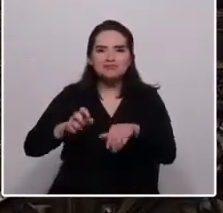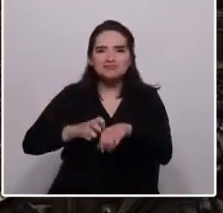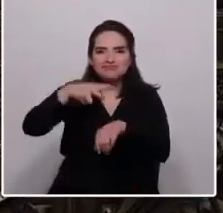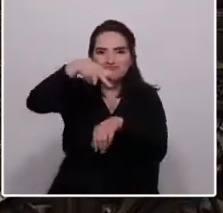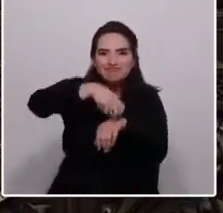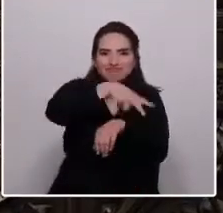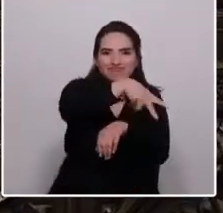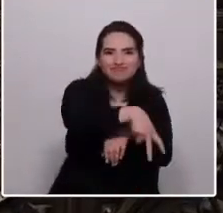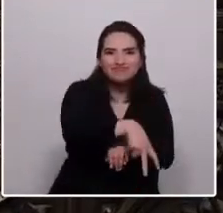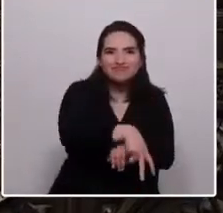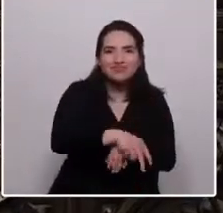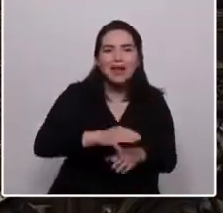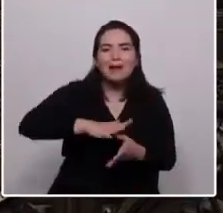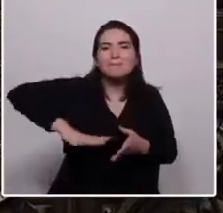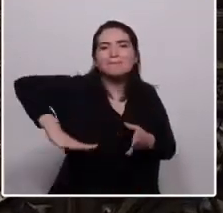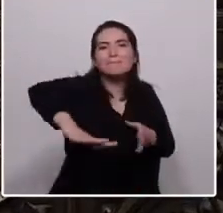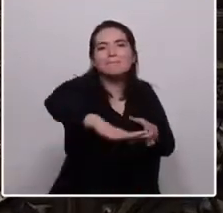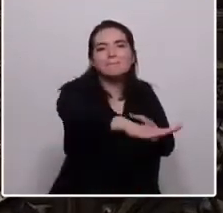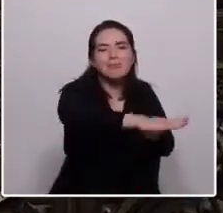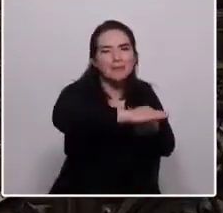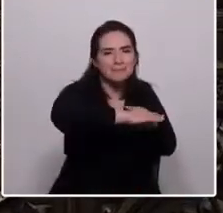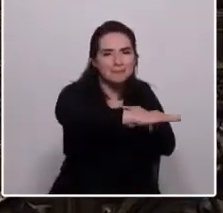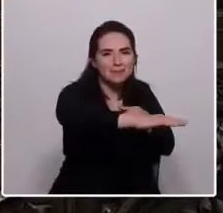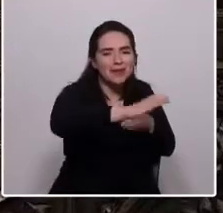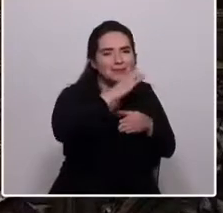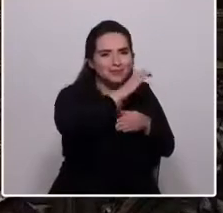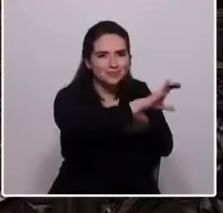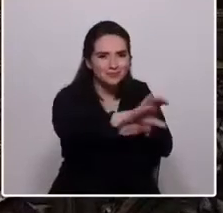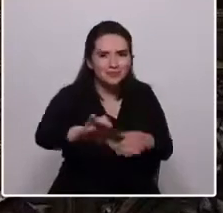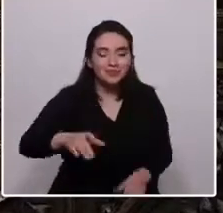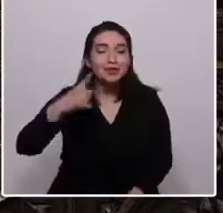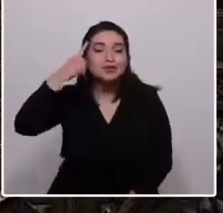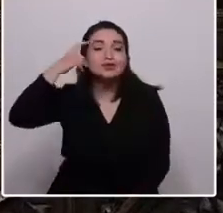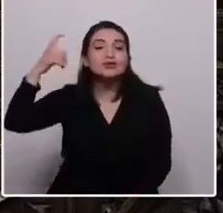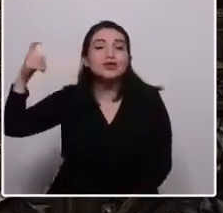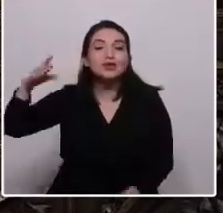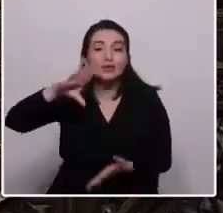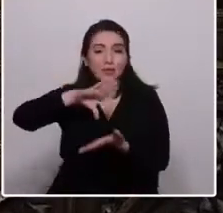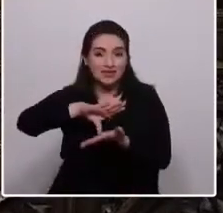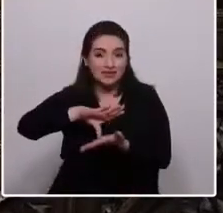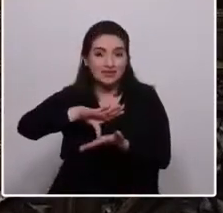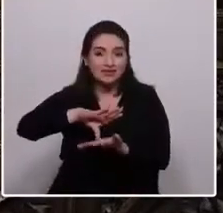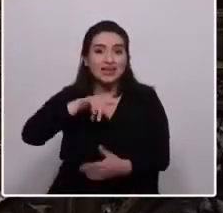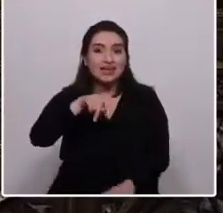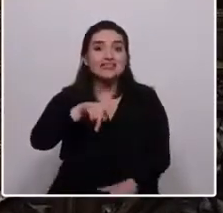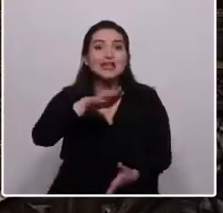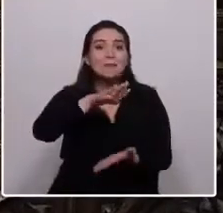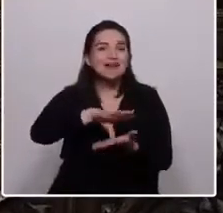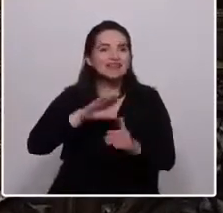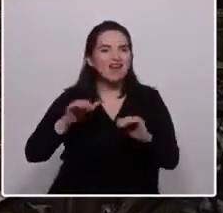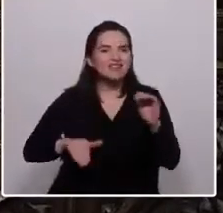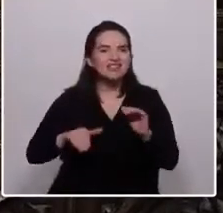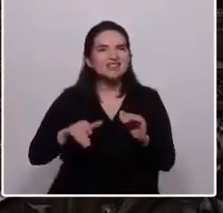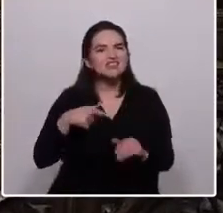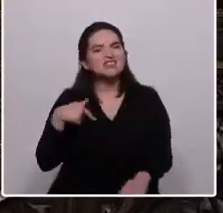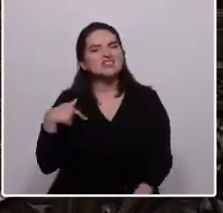ondeaba en La Pampa. Sueño un país y ese país a veces se llama Chile.